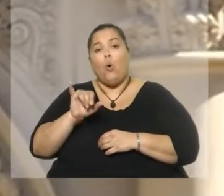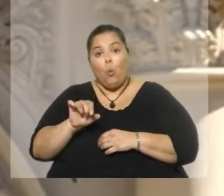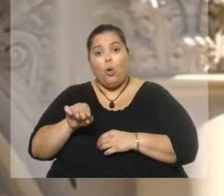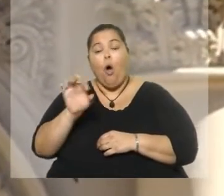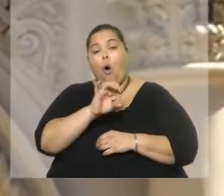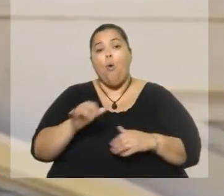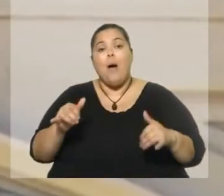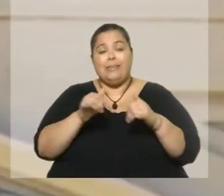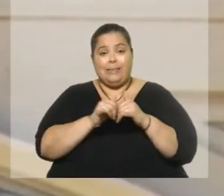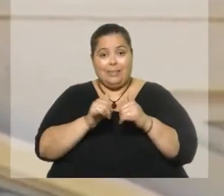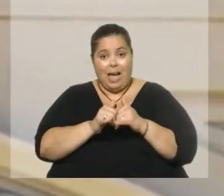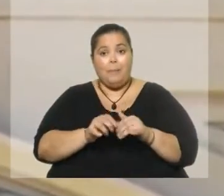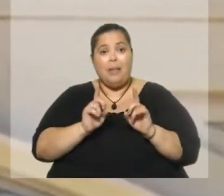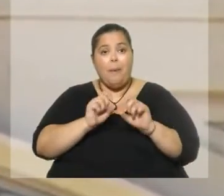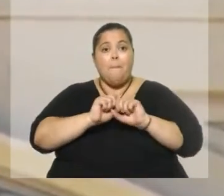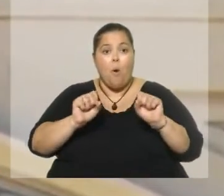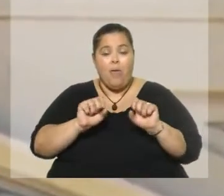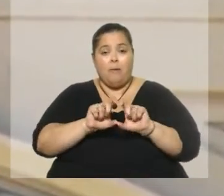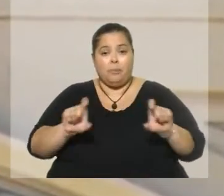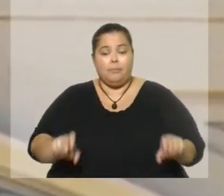-8173-64. ¡Gracias! ¡Gracias! ¡Gracias! ¡Gracias!